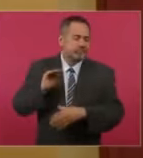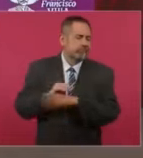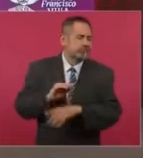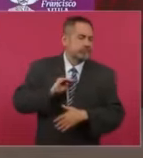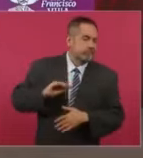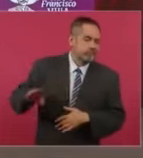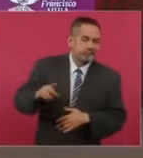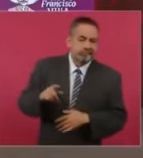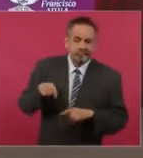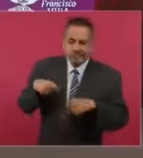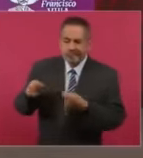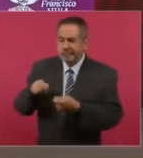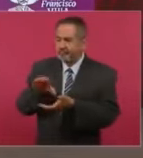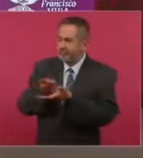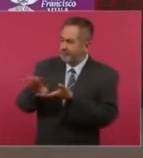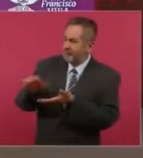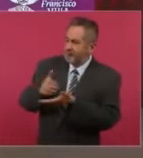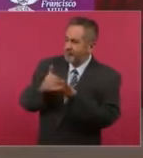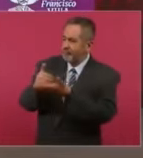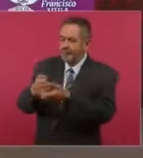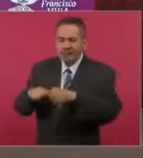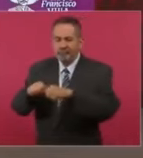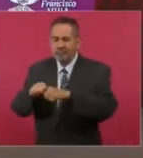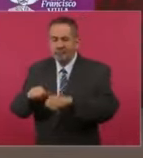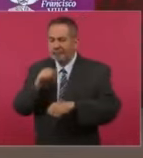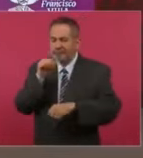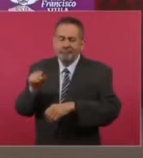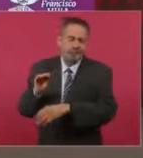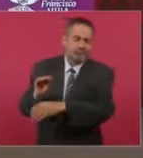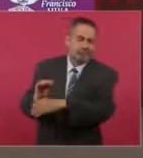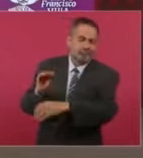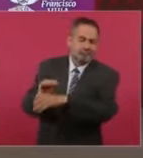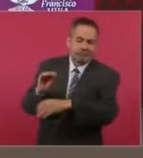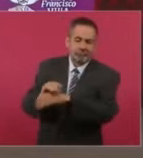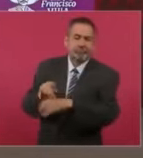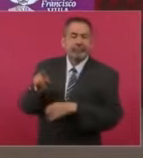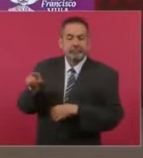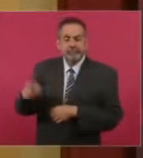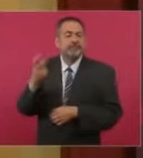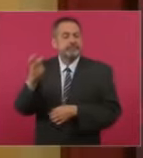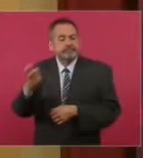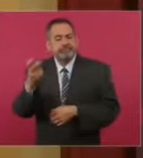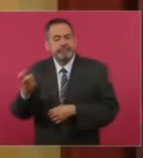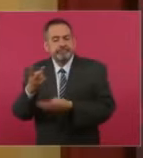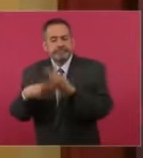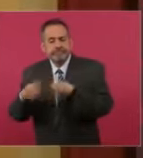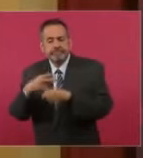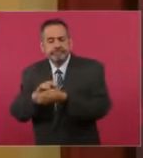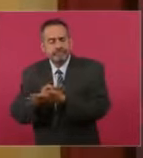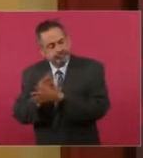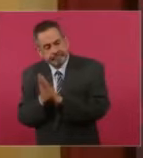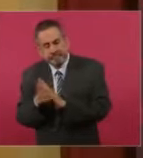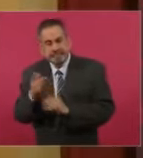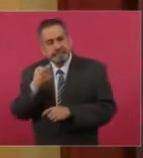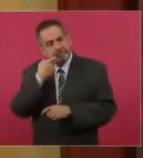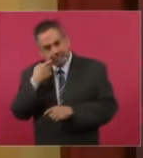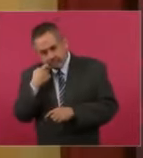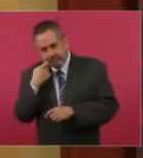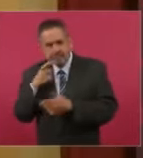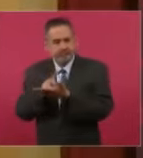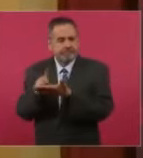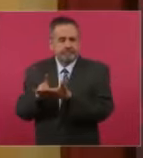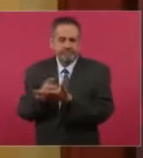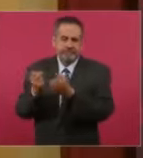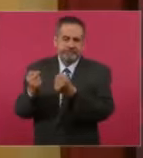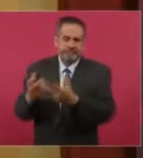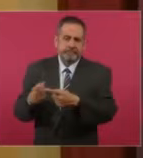dejó sin recursos económicos, sociales, educativos, culturales, etc. Y lo segundo que queremos enfatizar es que hay